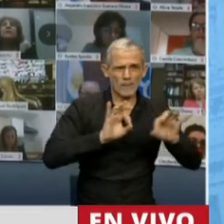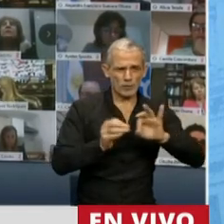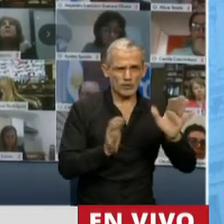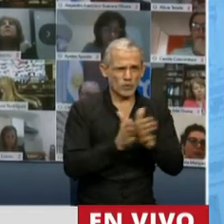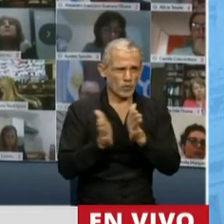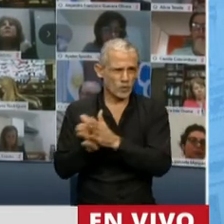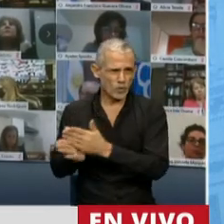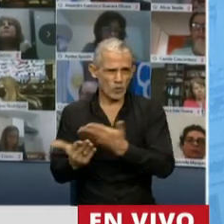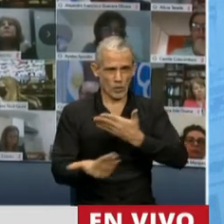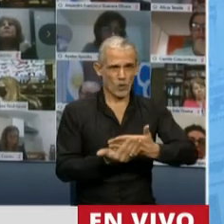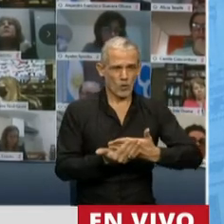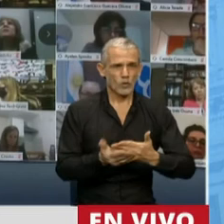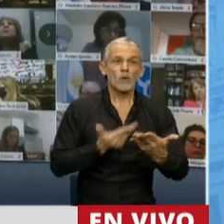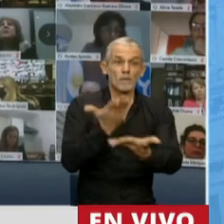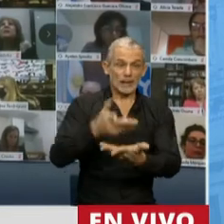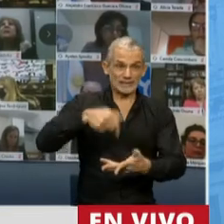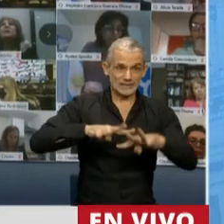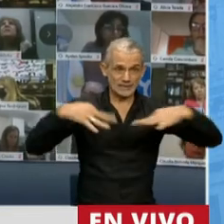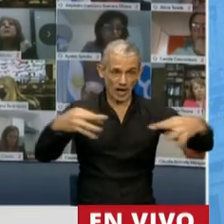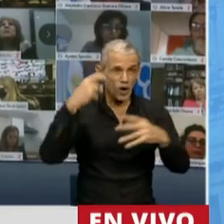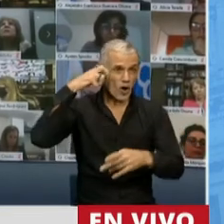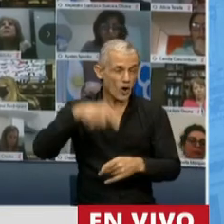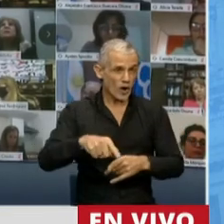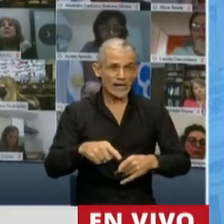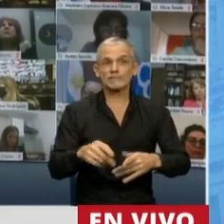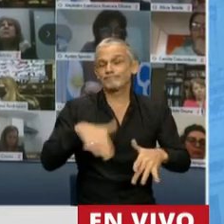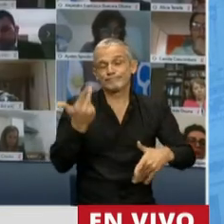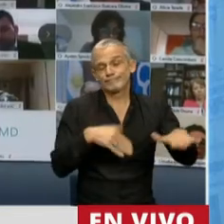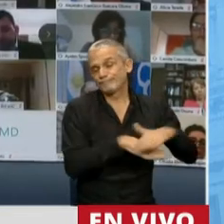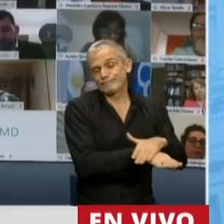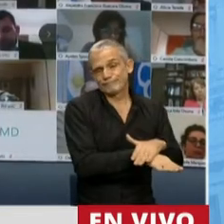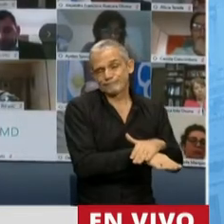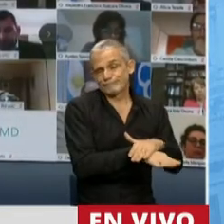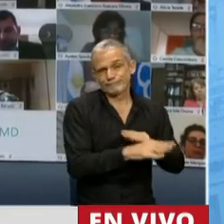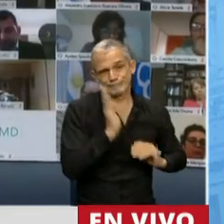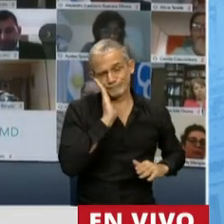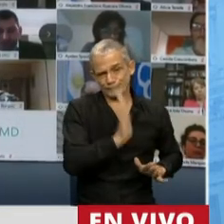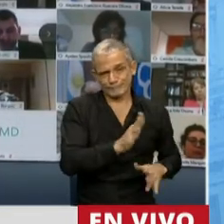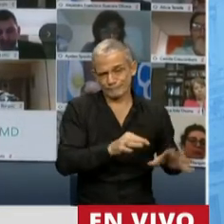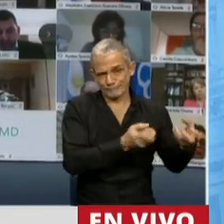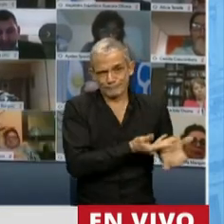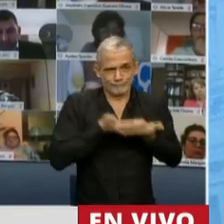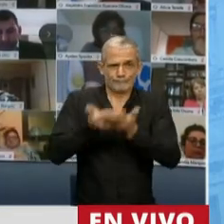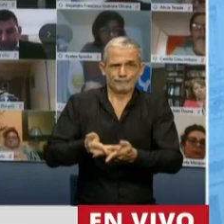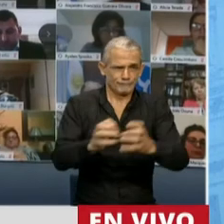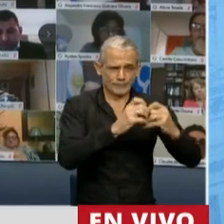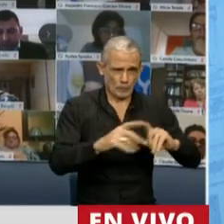que fueron presentadas en esta Cámara y que quedaron lamentablemente pendientes. No solo